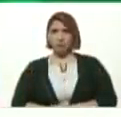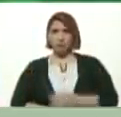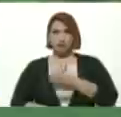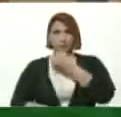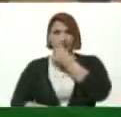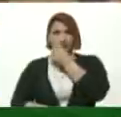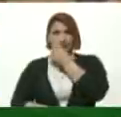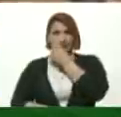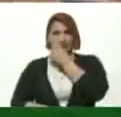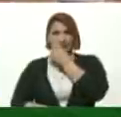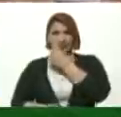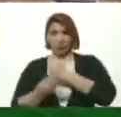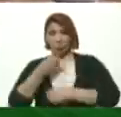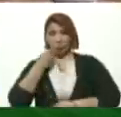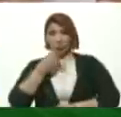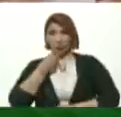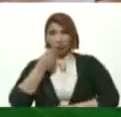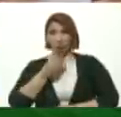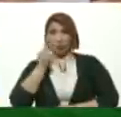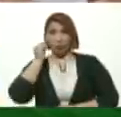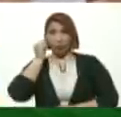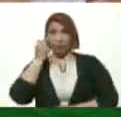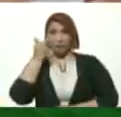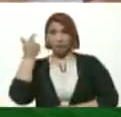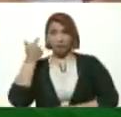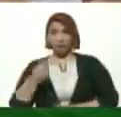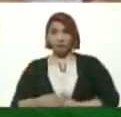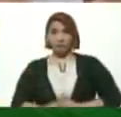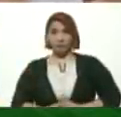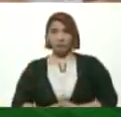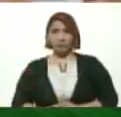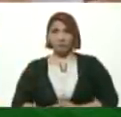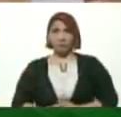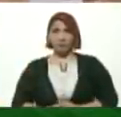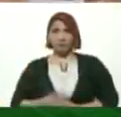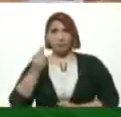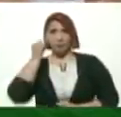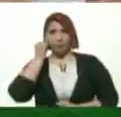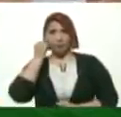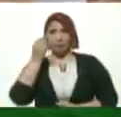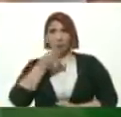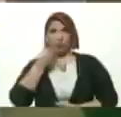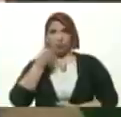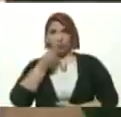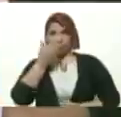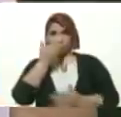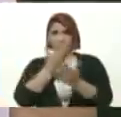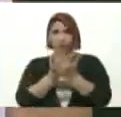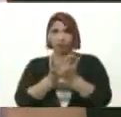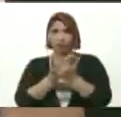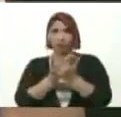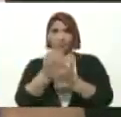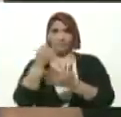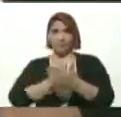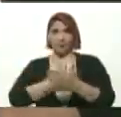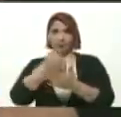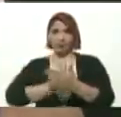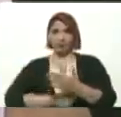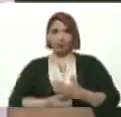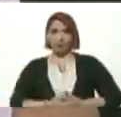La juventud Las mujeres Las mujeres Y la juventud Al frente De la batalla